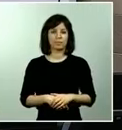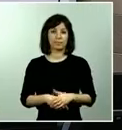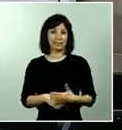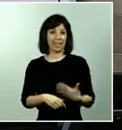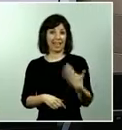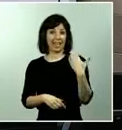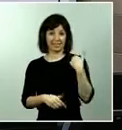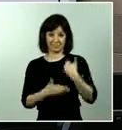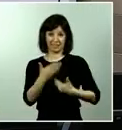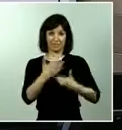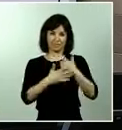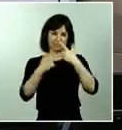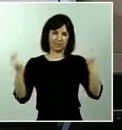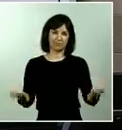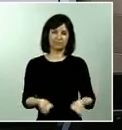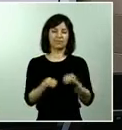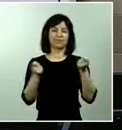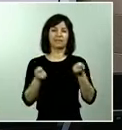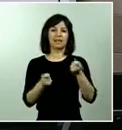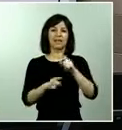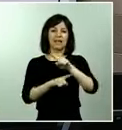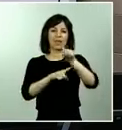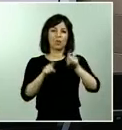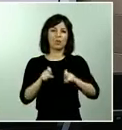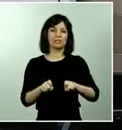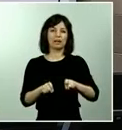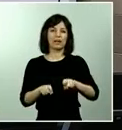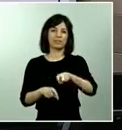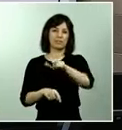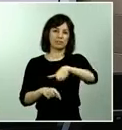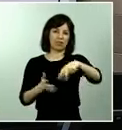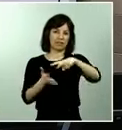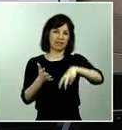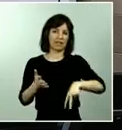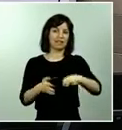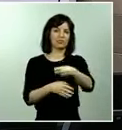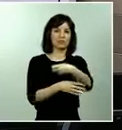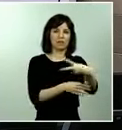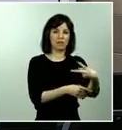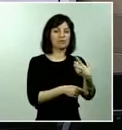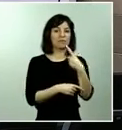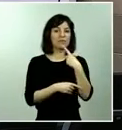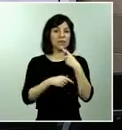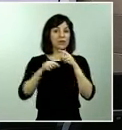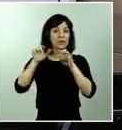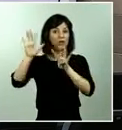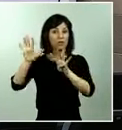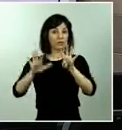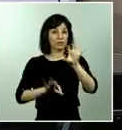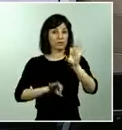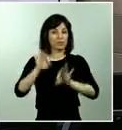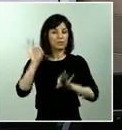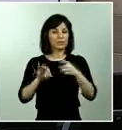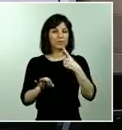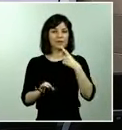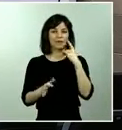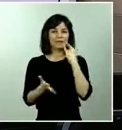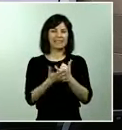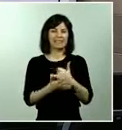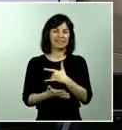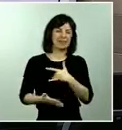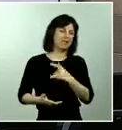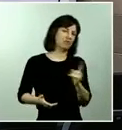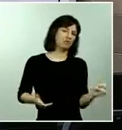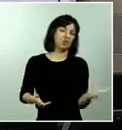resultados de una encuesta a nuestros lectores un 95% considera necesarios los test masivos para detectar nuevos casos